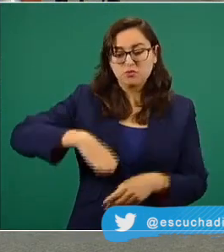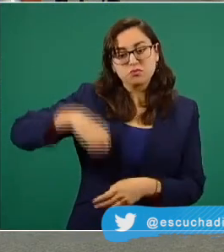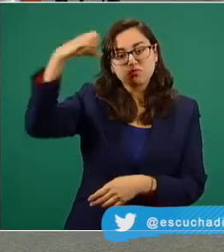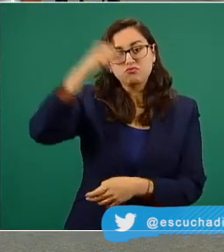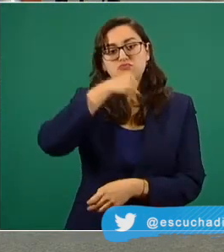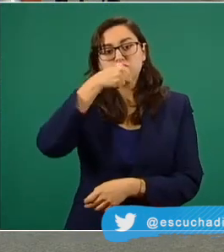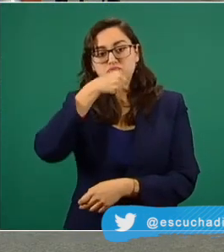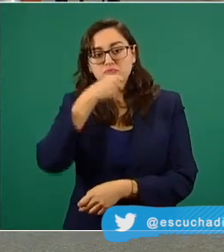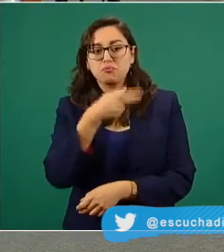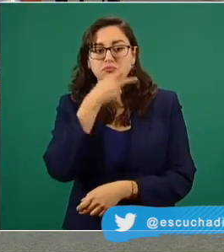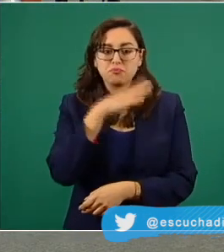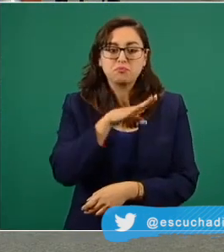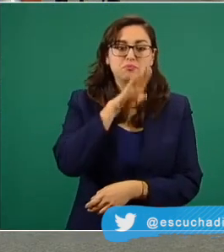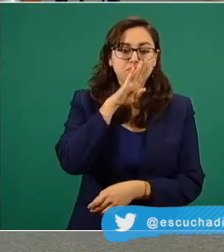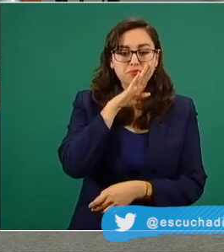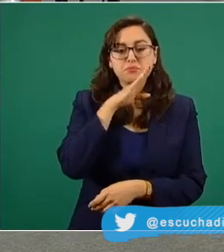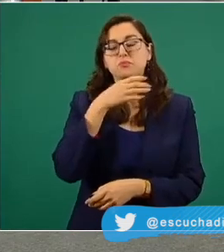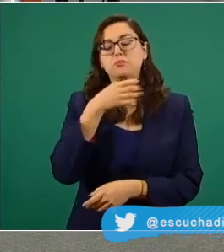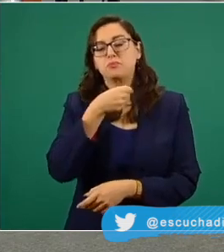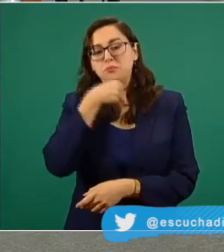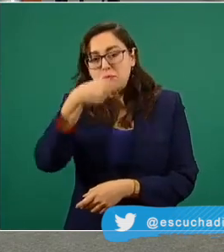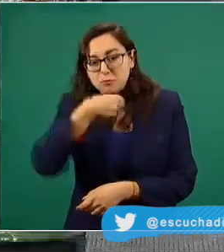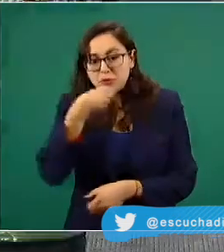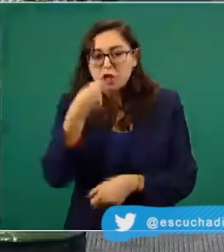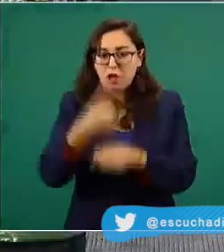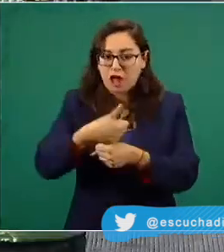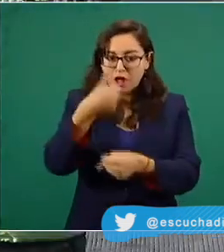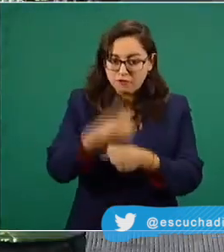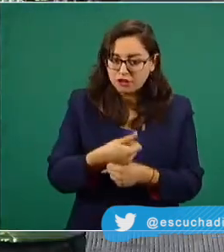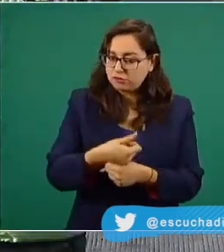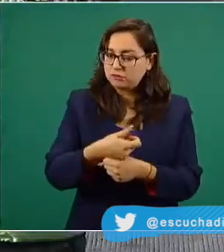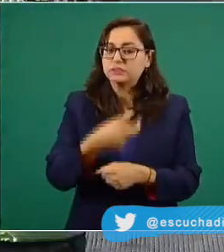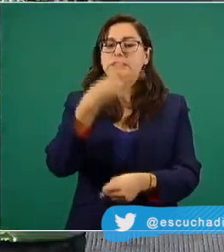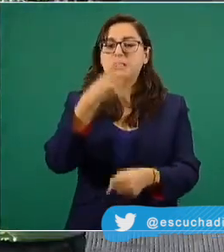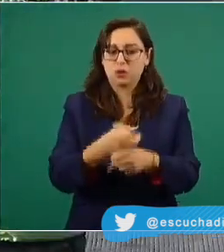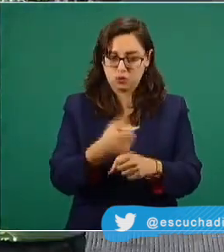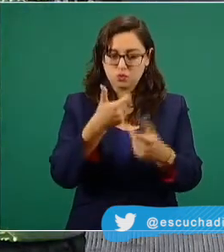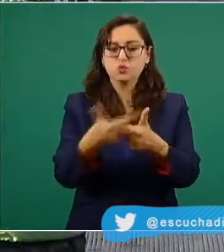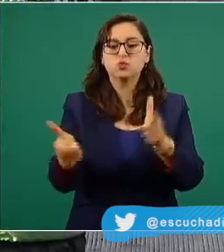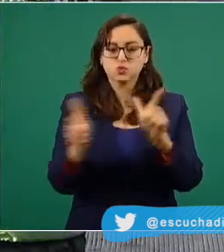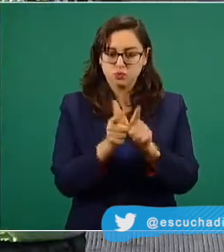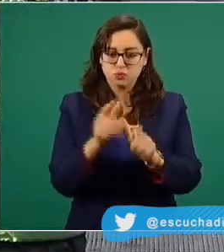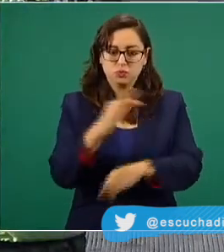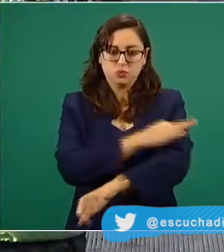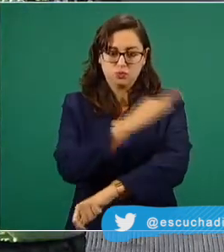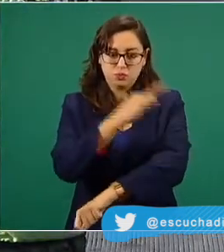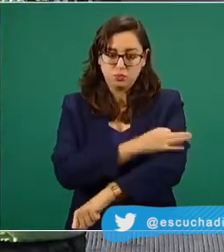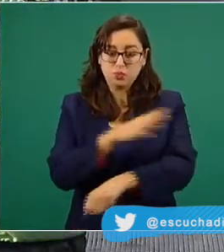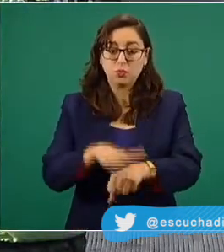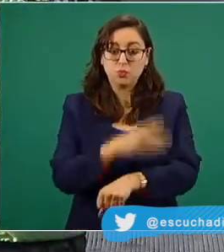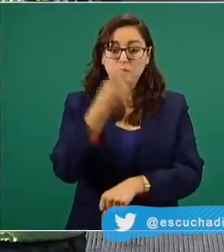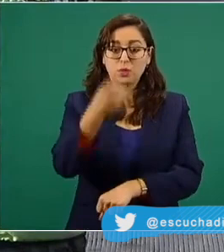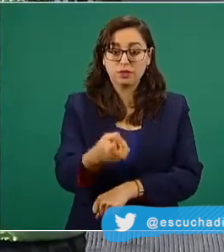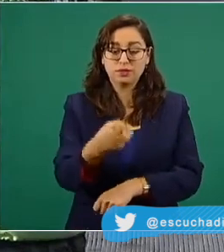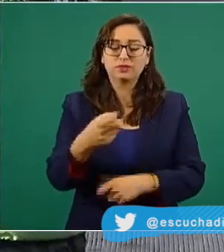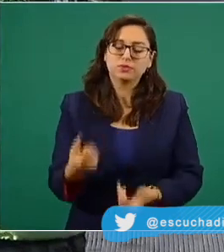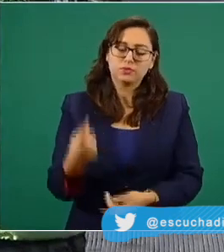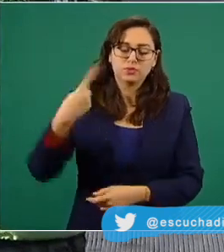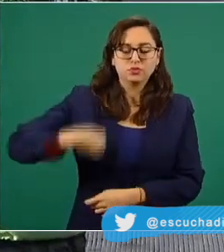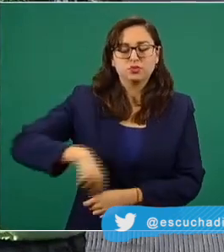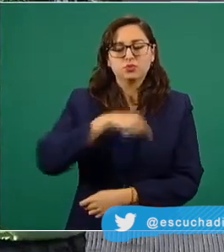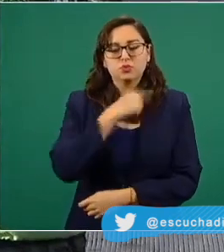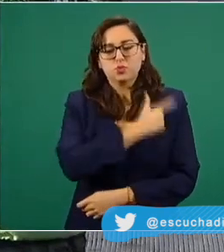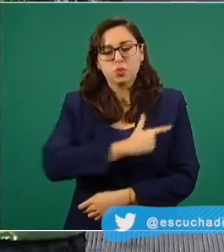nuestros abuelos, a nuestros viejos. Por ello, hoy recibimos con gusto, con